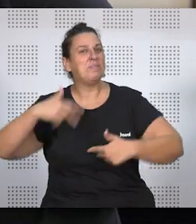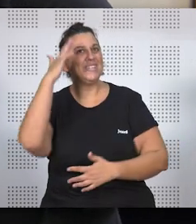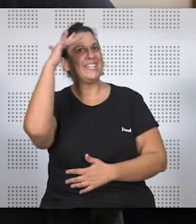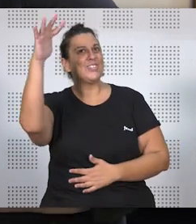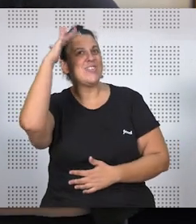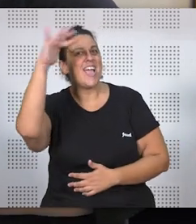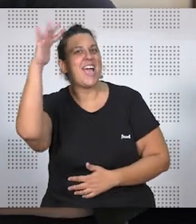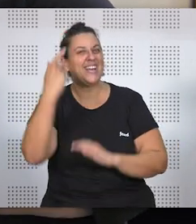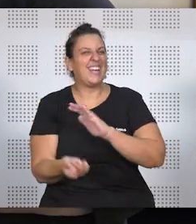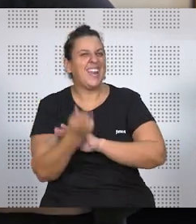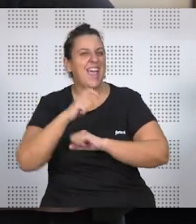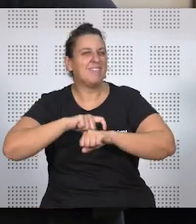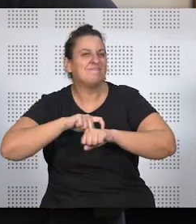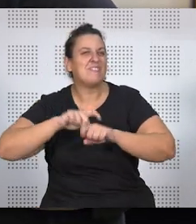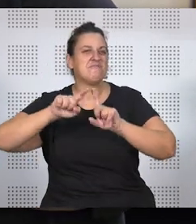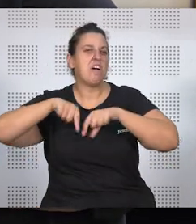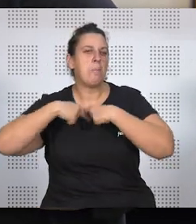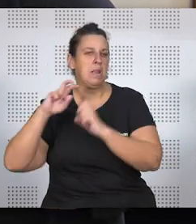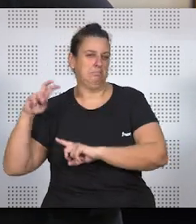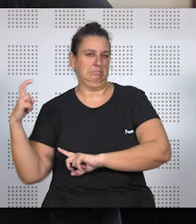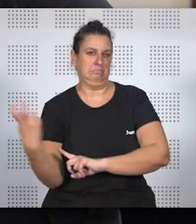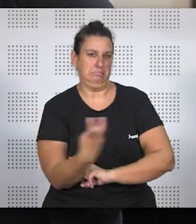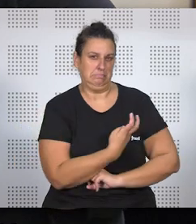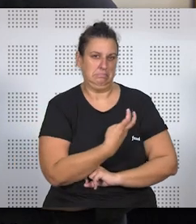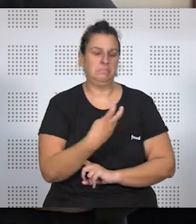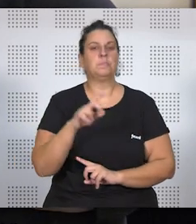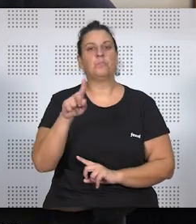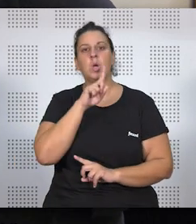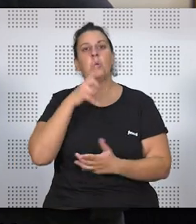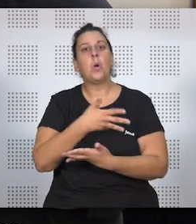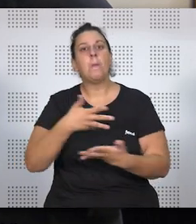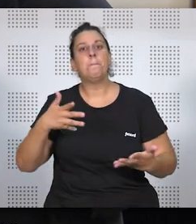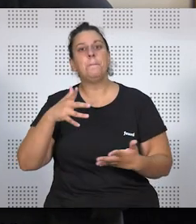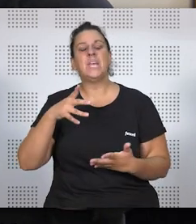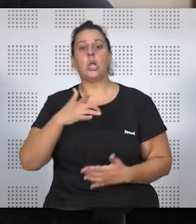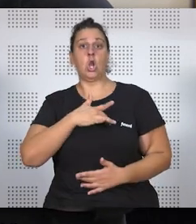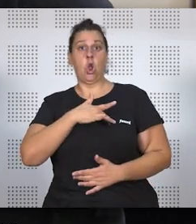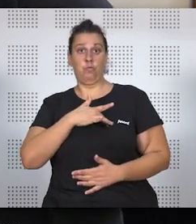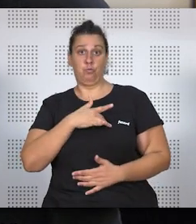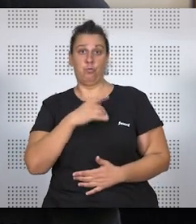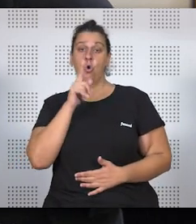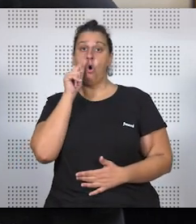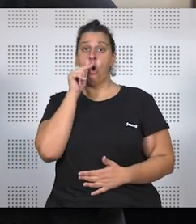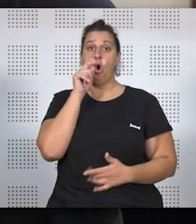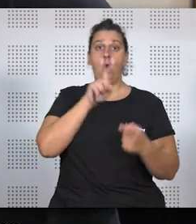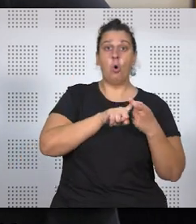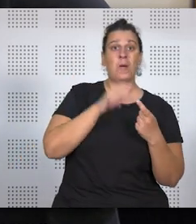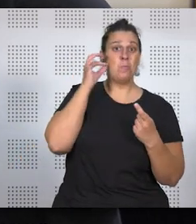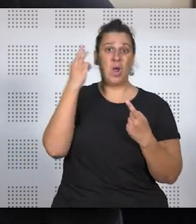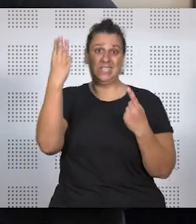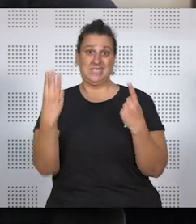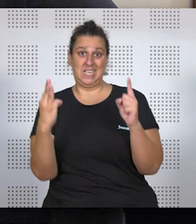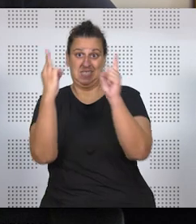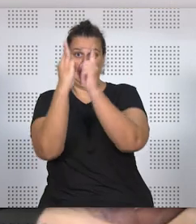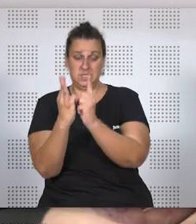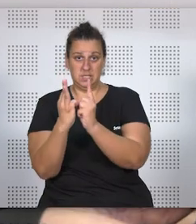y tú puedes ahí crear todo tipo de familias. Entonces, no sé, hay una serie como Big Love, que plantea un polígamo, un hombre con tres esposas, que puede no gustarnos, pero